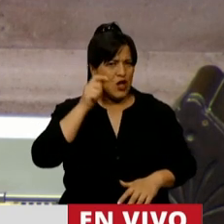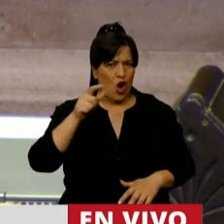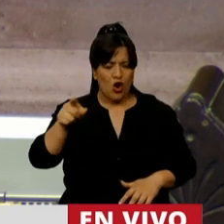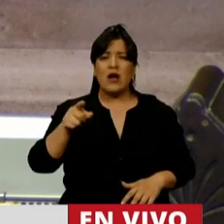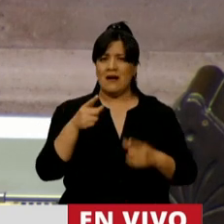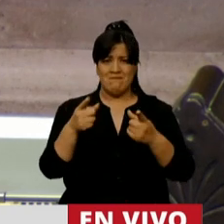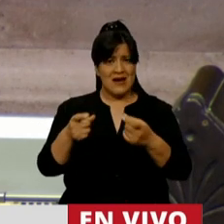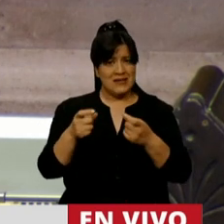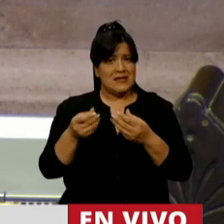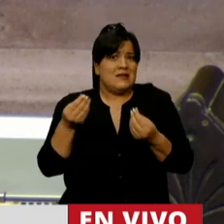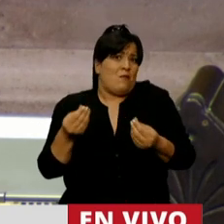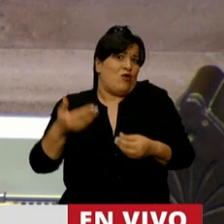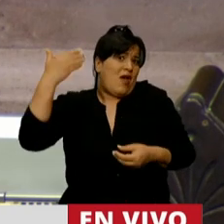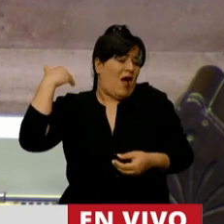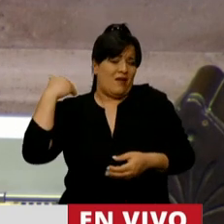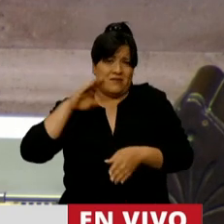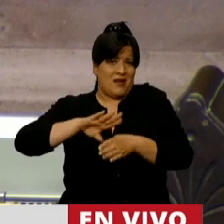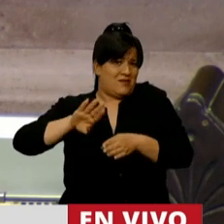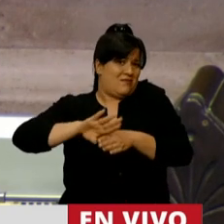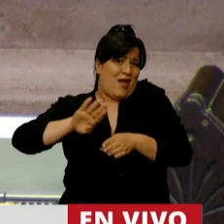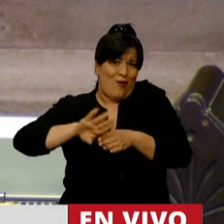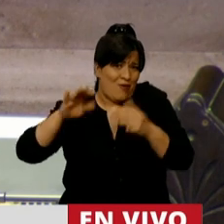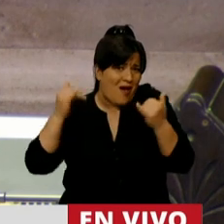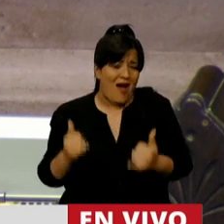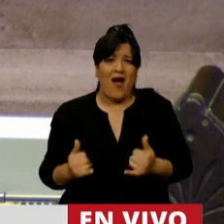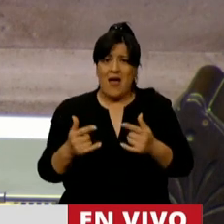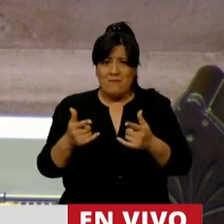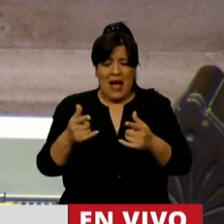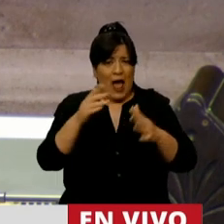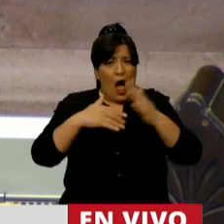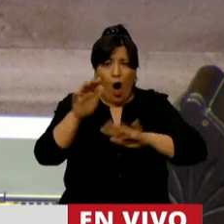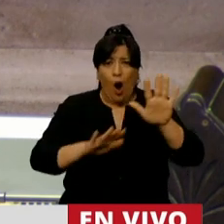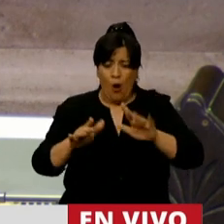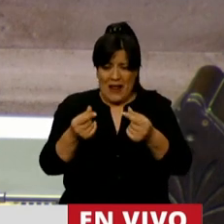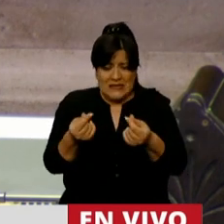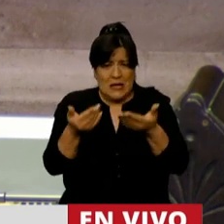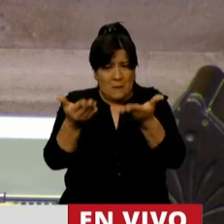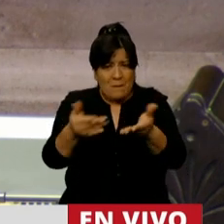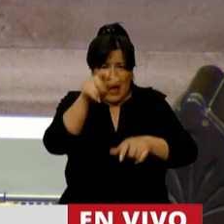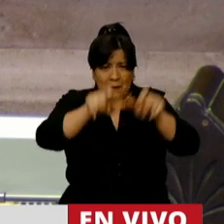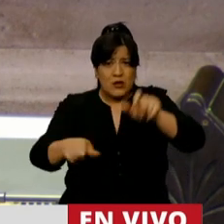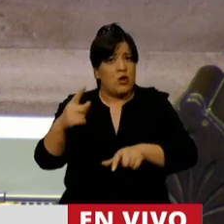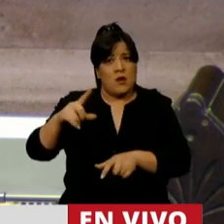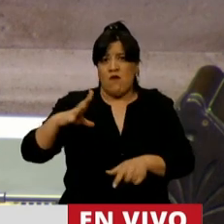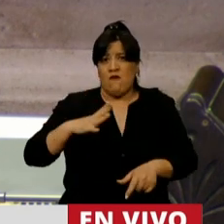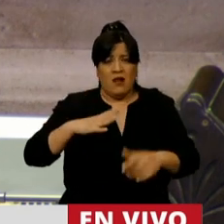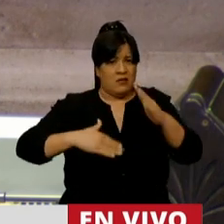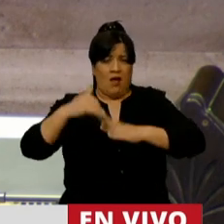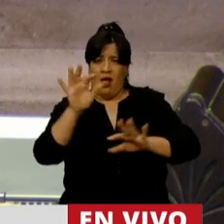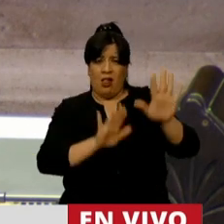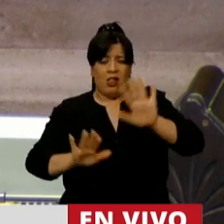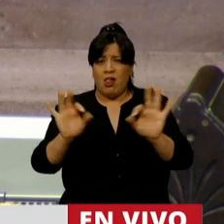obras que quedaron postergadas, obras que le sirven a la gente y que están aún pendientes, obras que